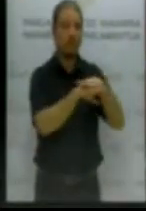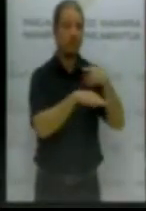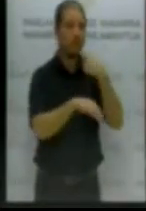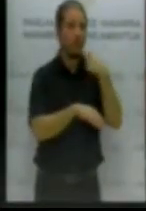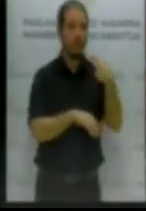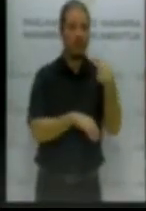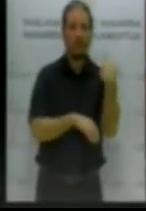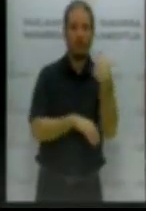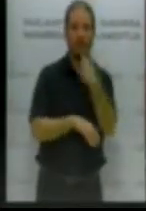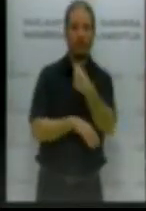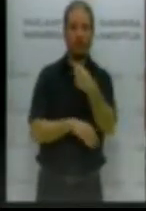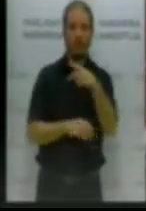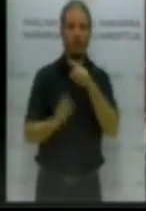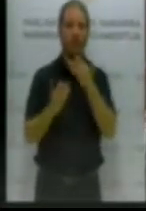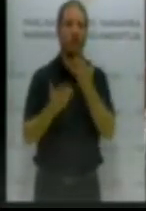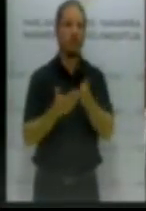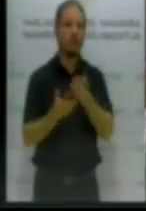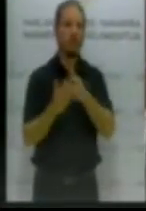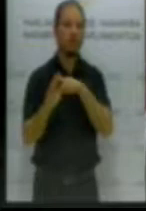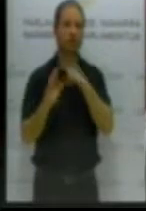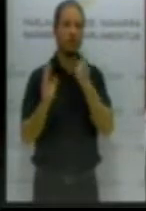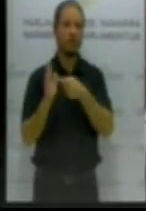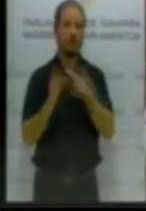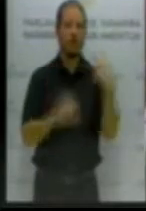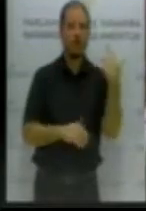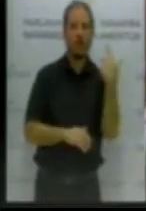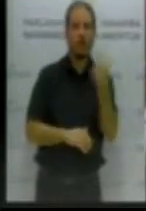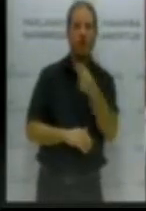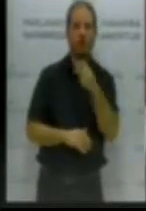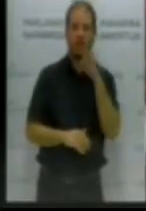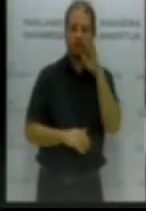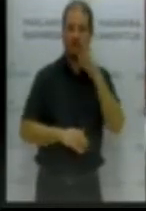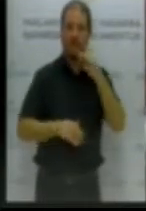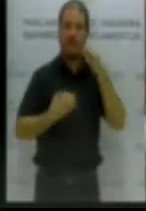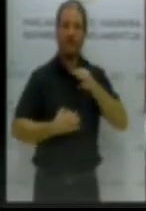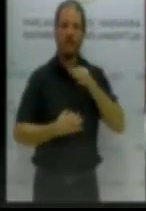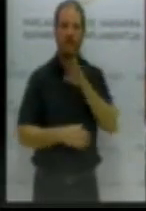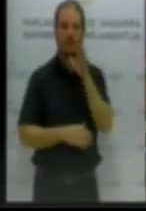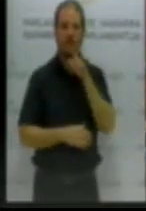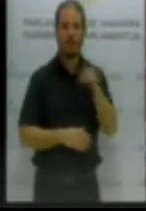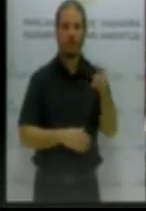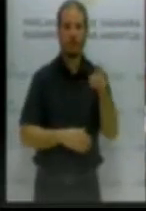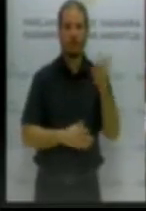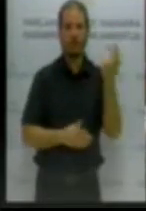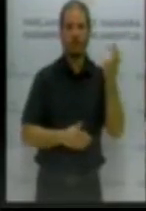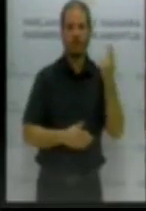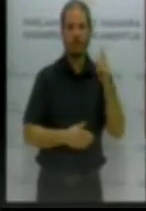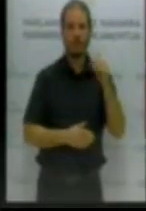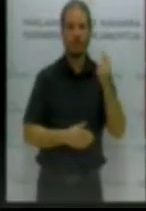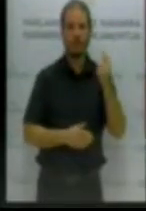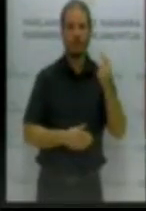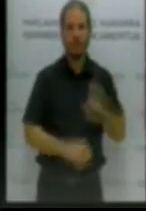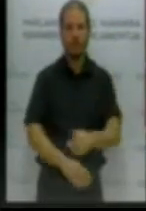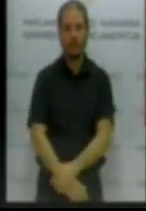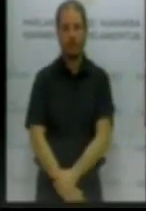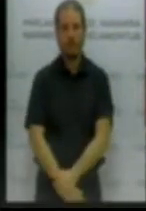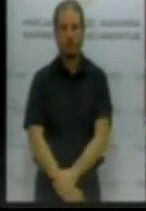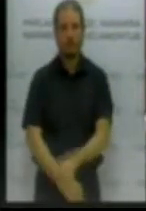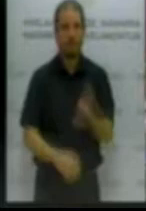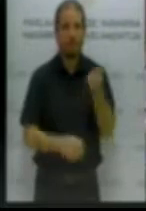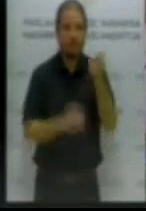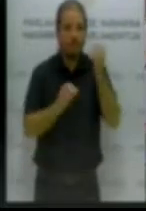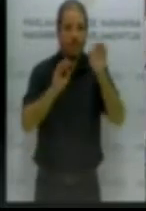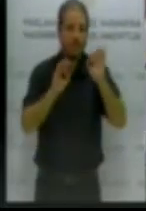a esta proposición de ley. Esta es la verdadera razón. Al final, señoría, solo se trata de dinero,